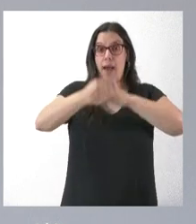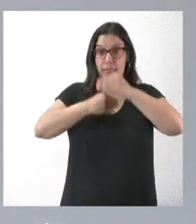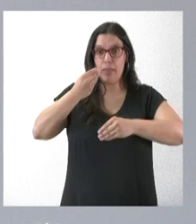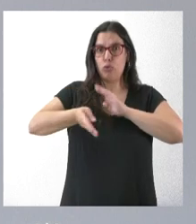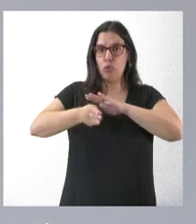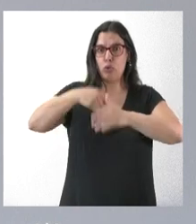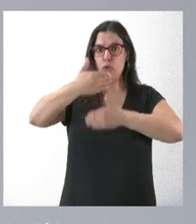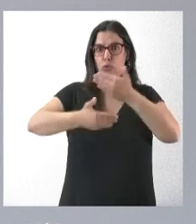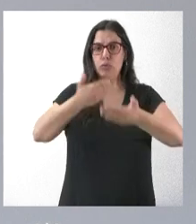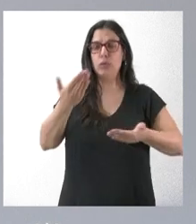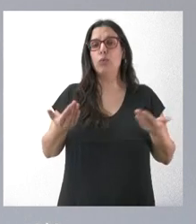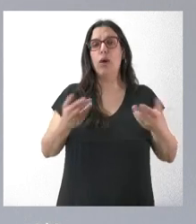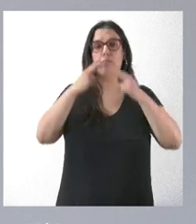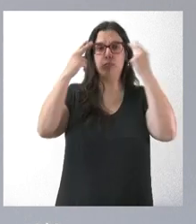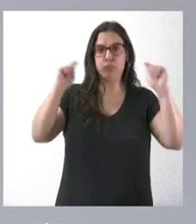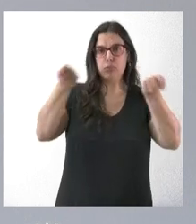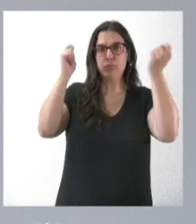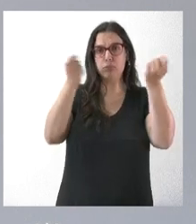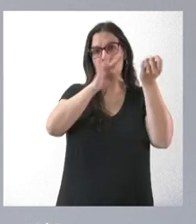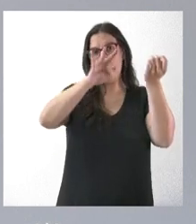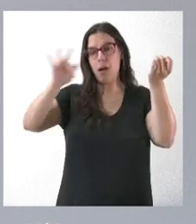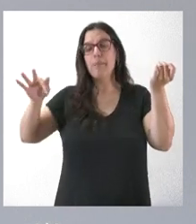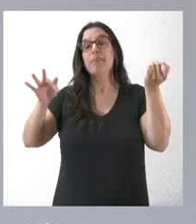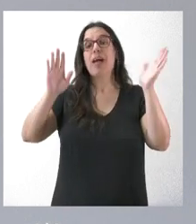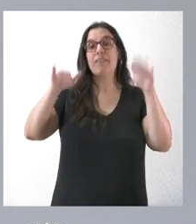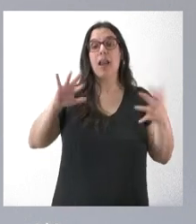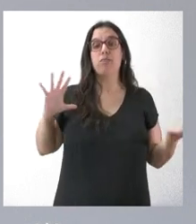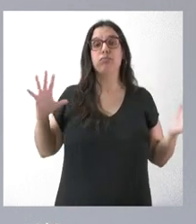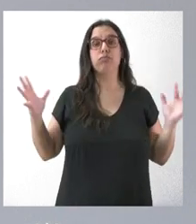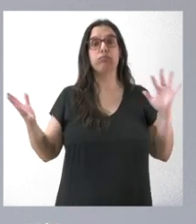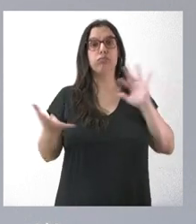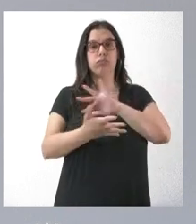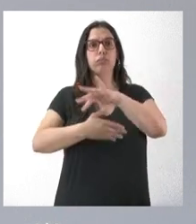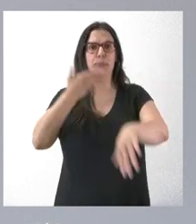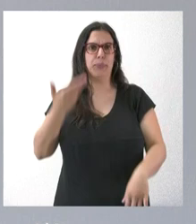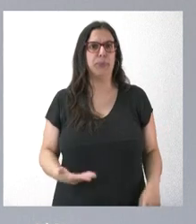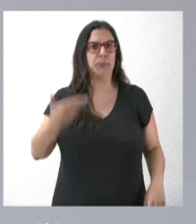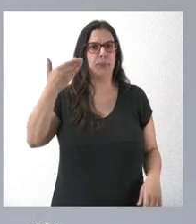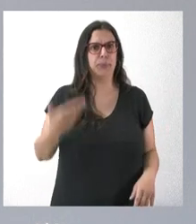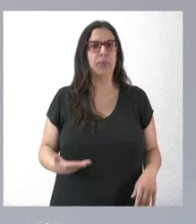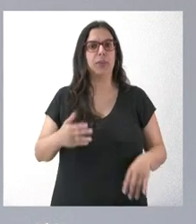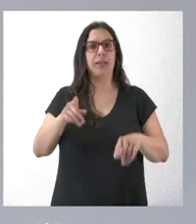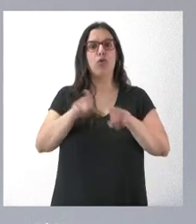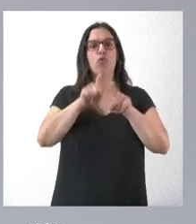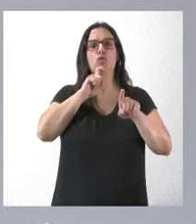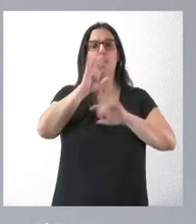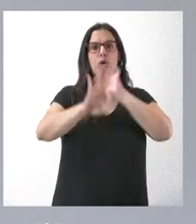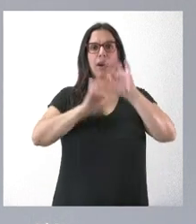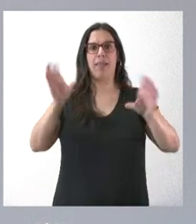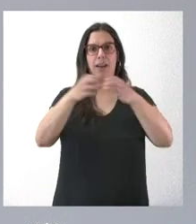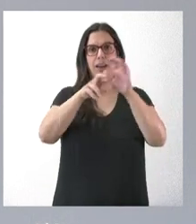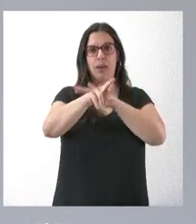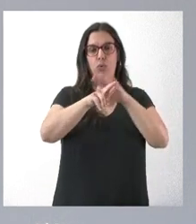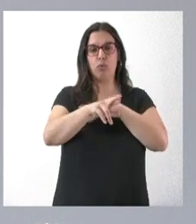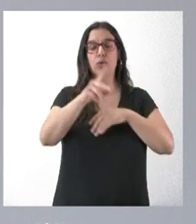bueno, pues publicando en cascada y que da lugar a un cambio muy relevante del operativo, para lo cual se ha